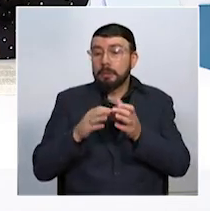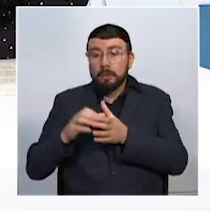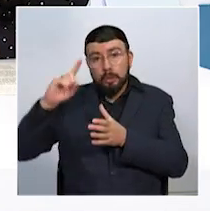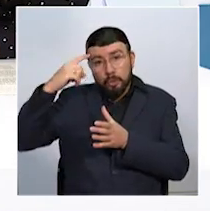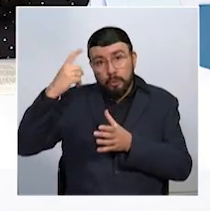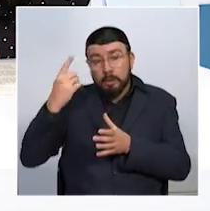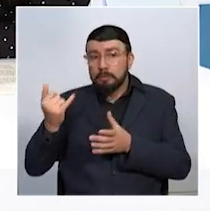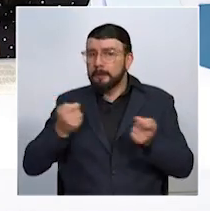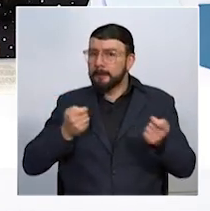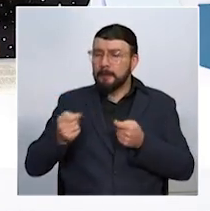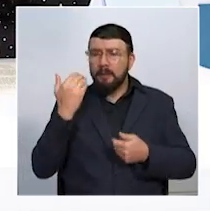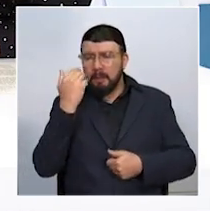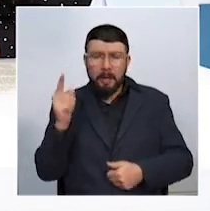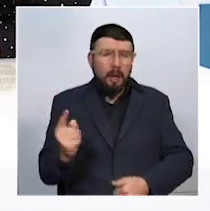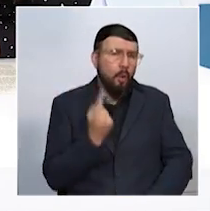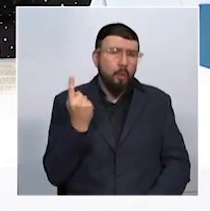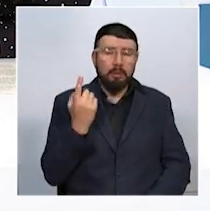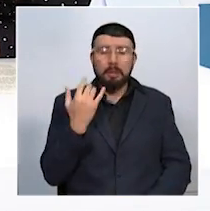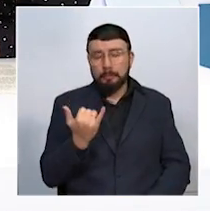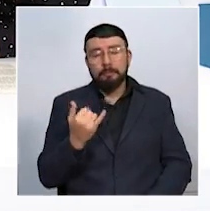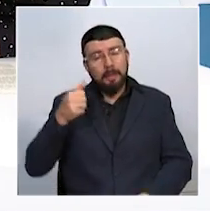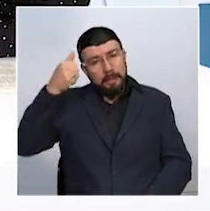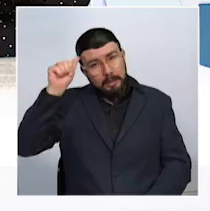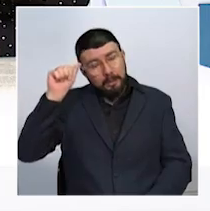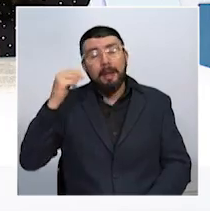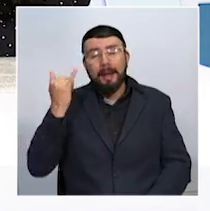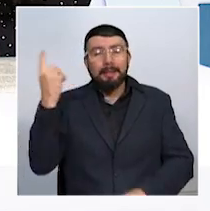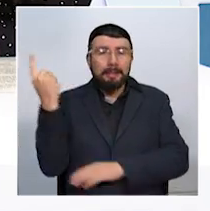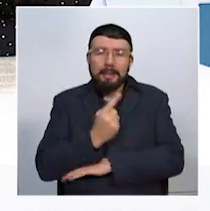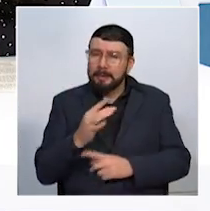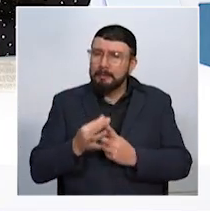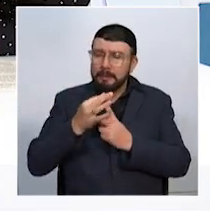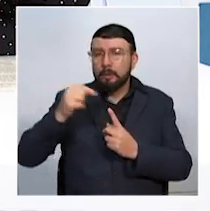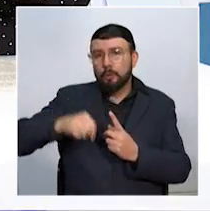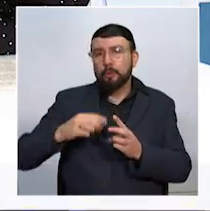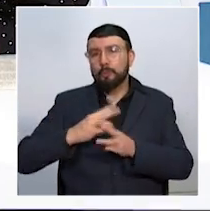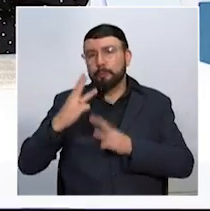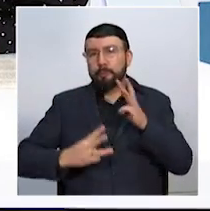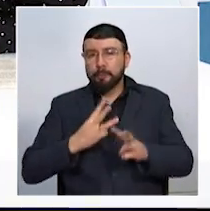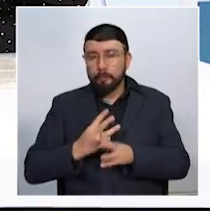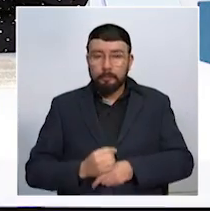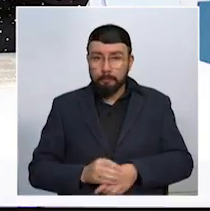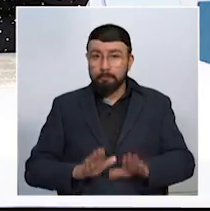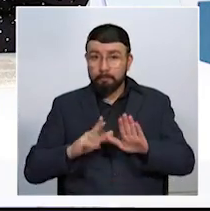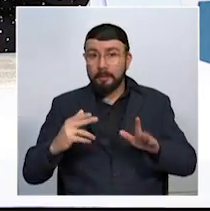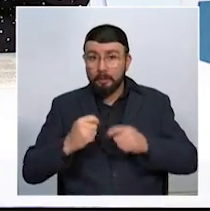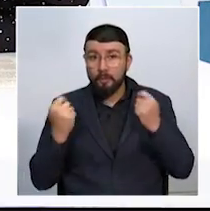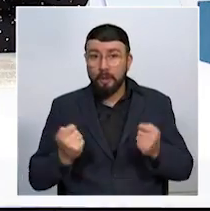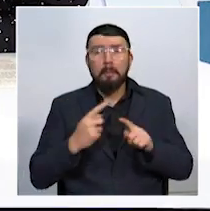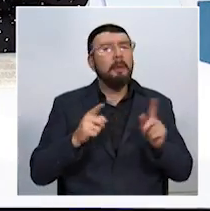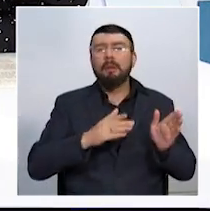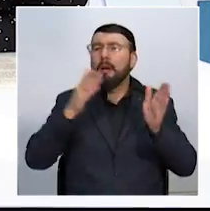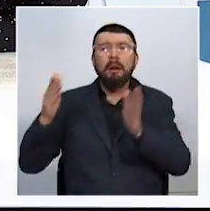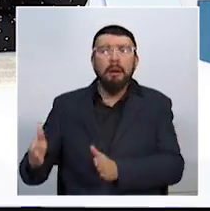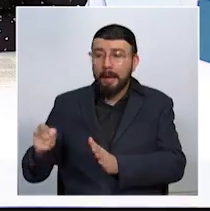a las enfermedades huérfanas y en especial a la conmemoración que se realiza hoy en el mundo. Momento de una pausa para comerciales, pero esperen nuestro